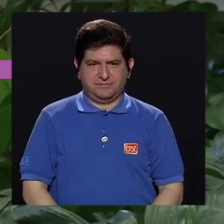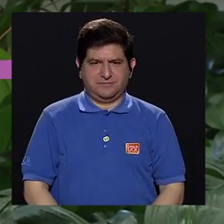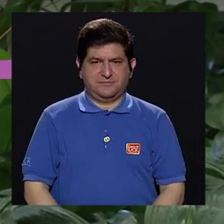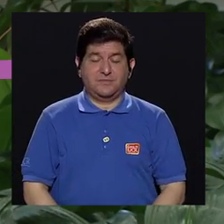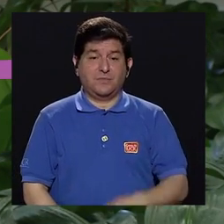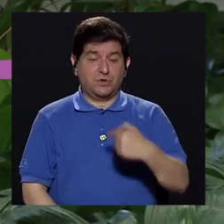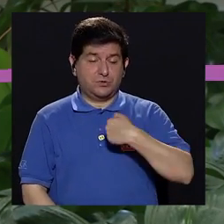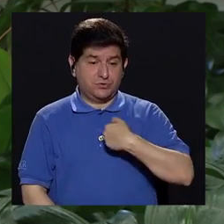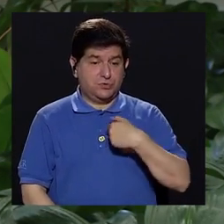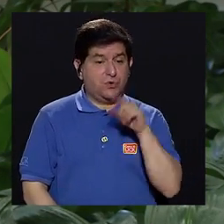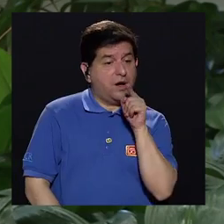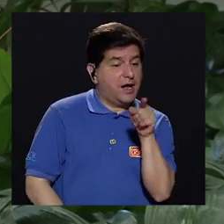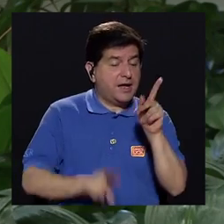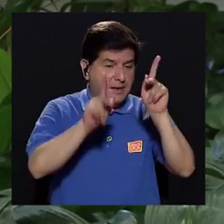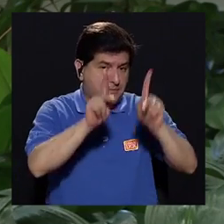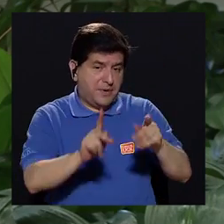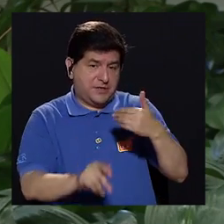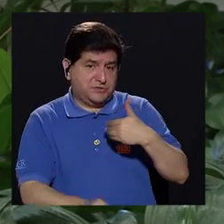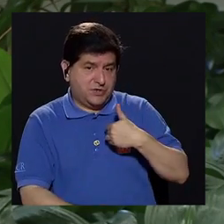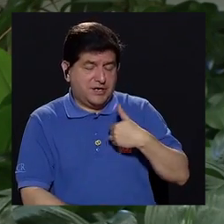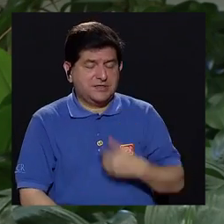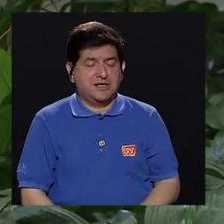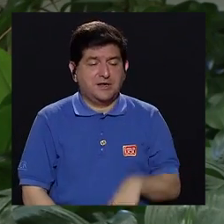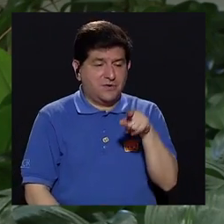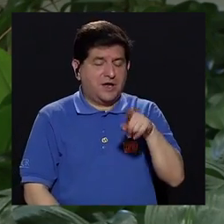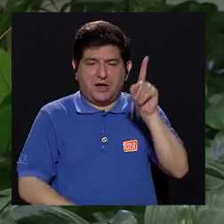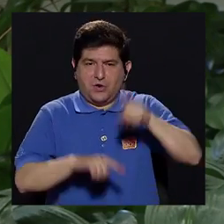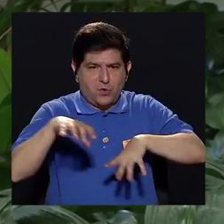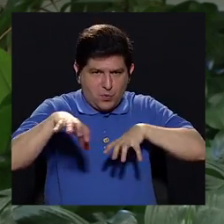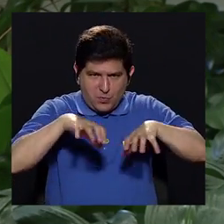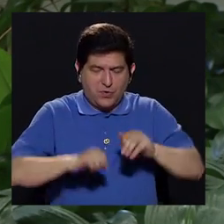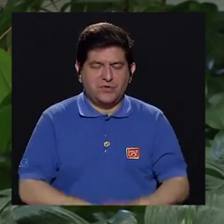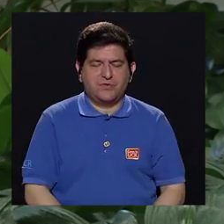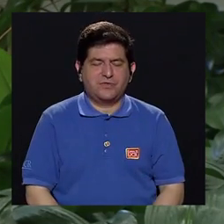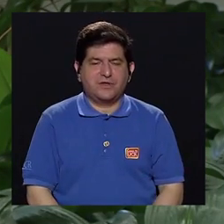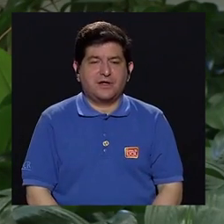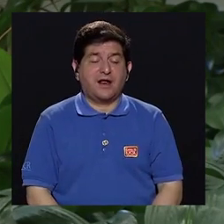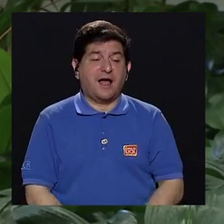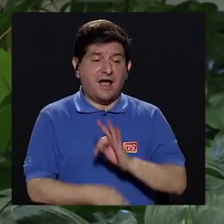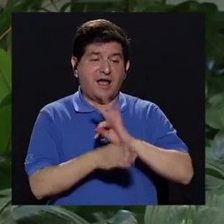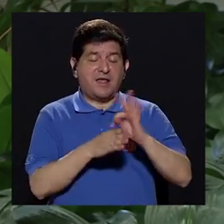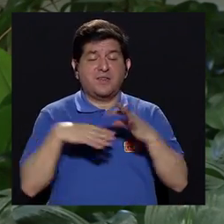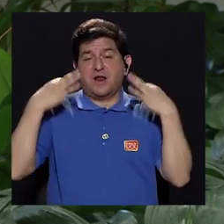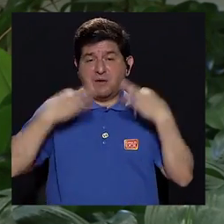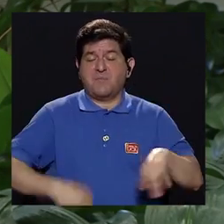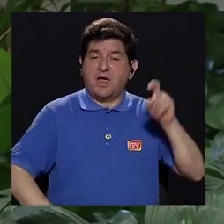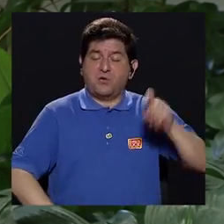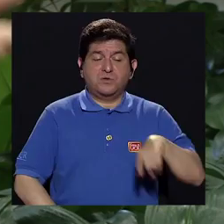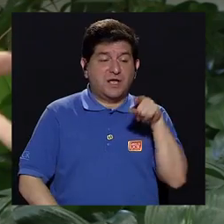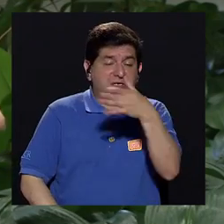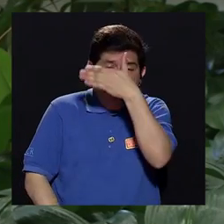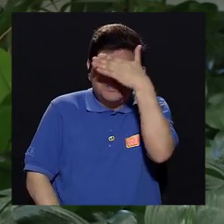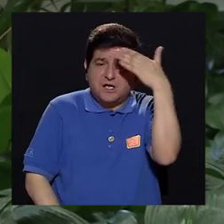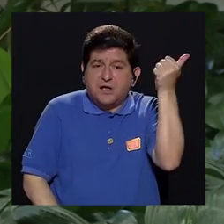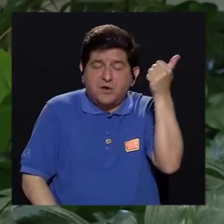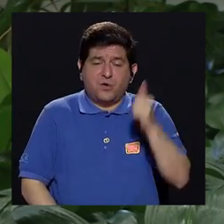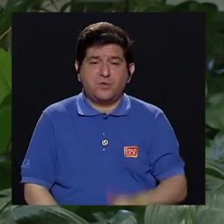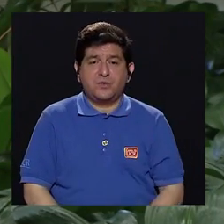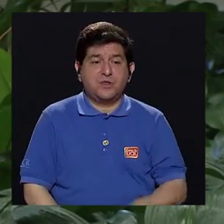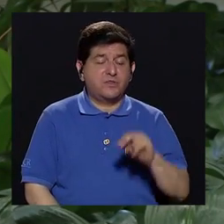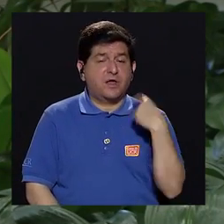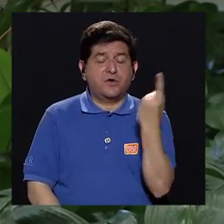tengo una persona que está paralizada tiene que haber un terapeuta físico. Si olvidó